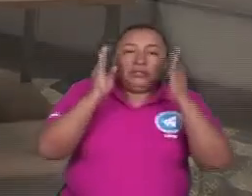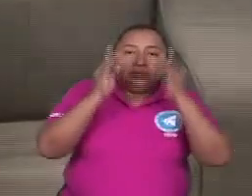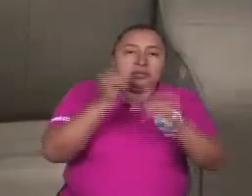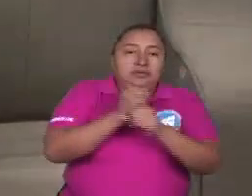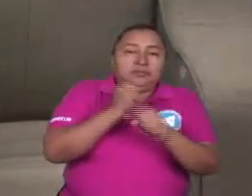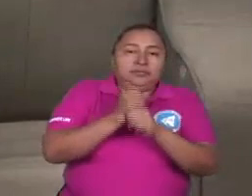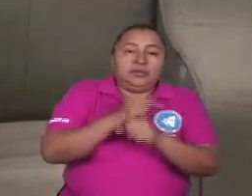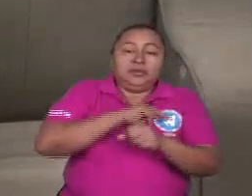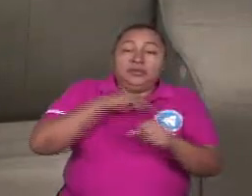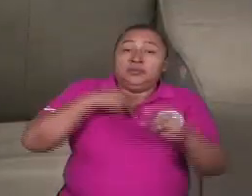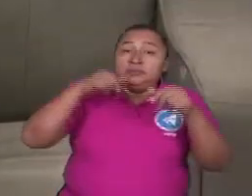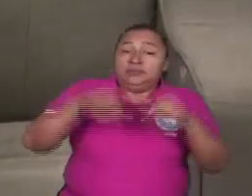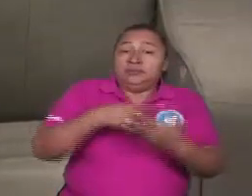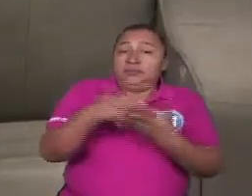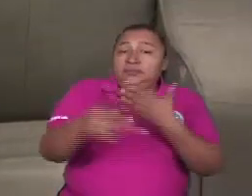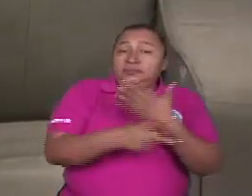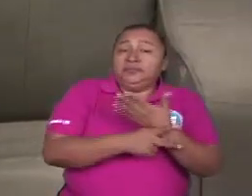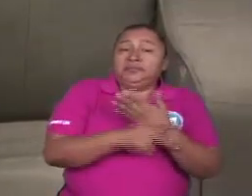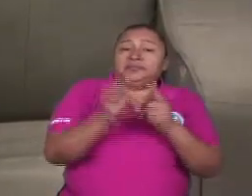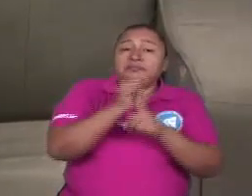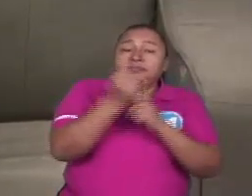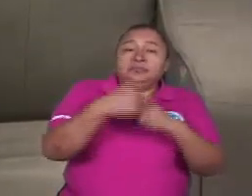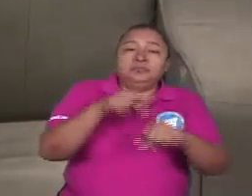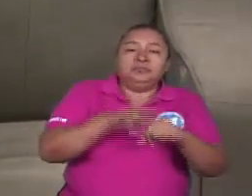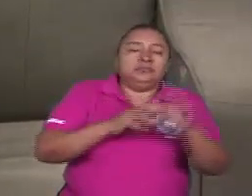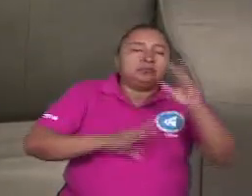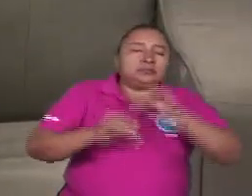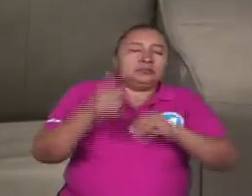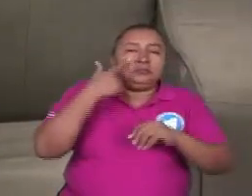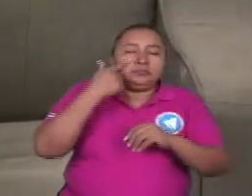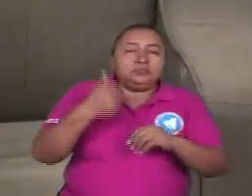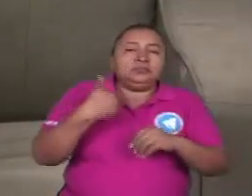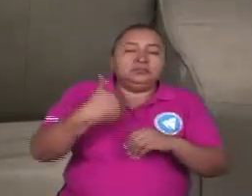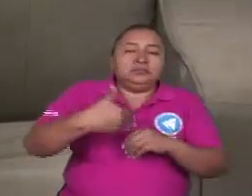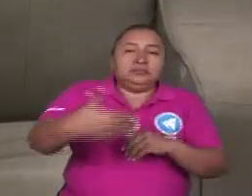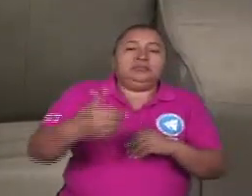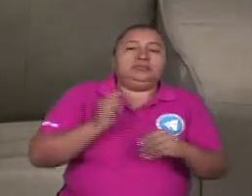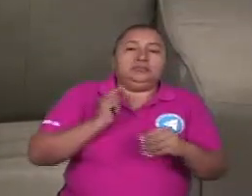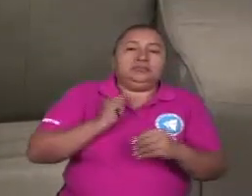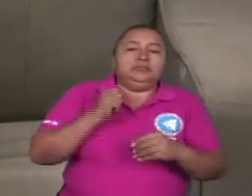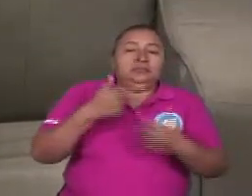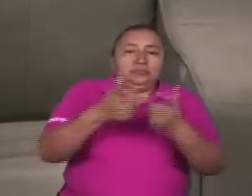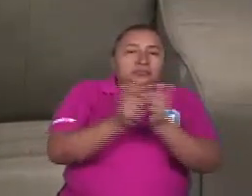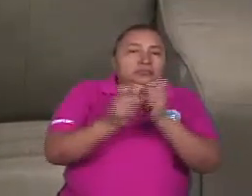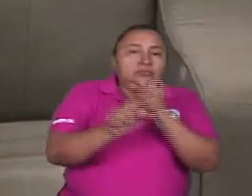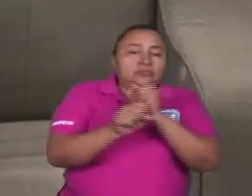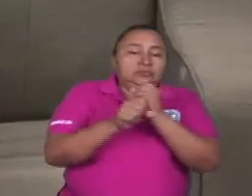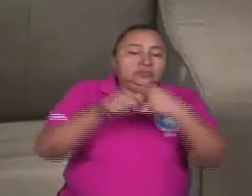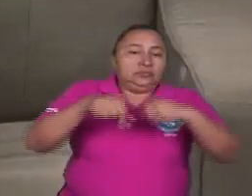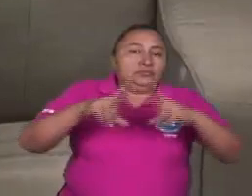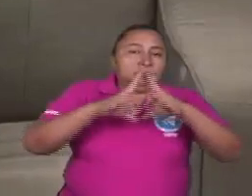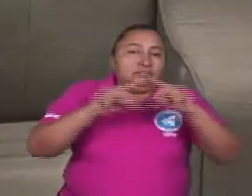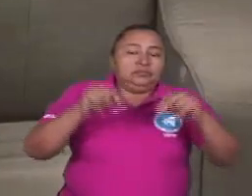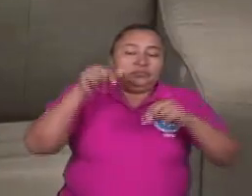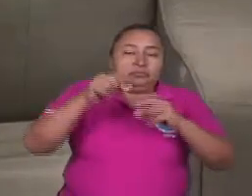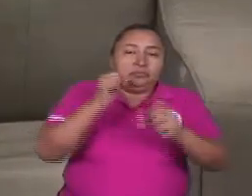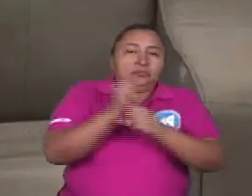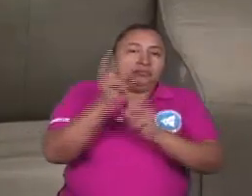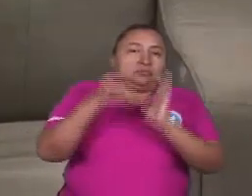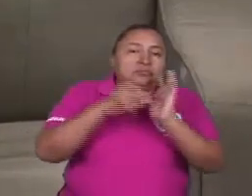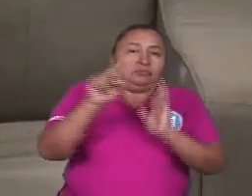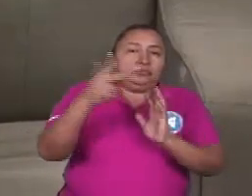nosotros hoy en su programa desde el Parlamento estamos conversando y conociendo los avances obtenidos por la clase trabajadora de nuestro país en este año